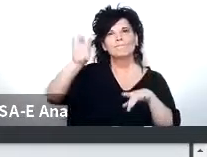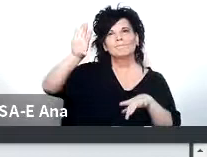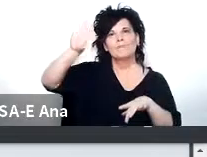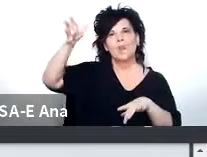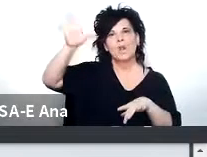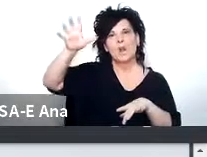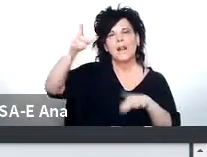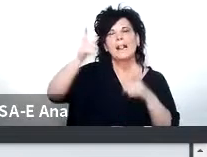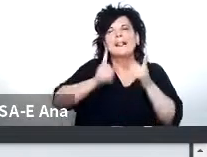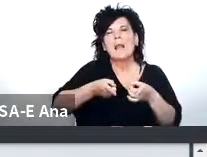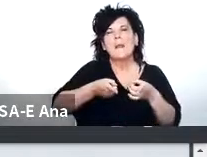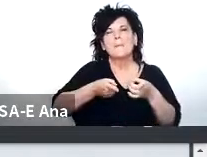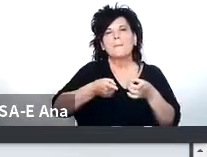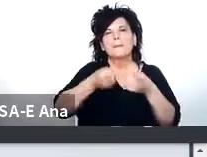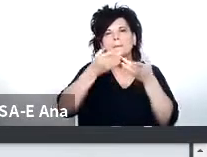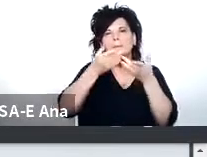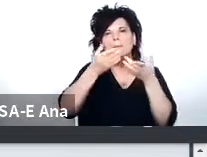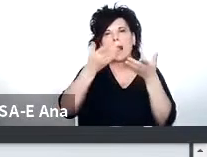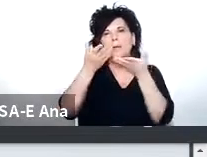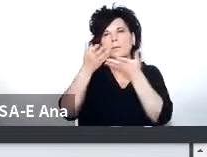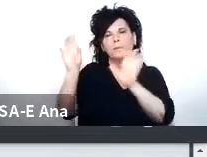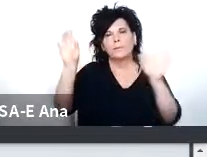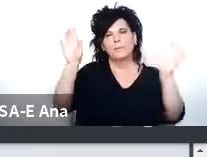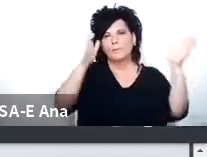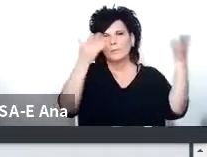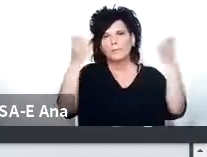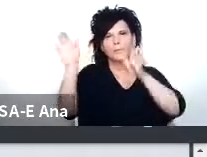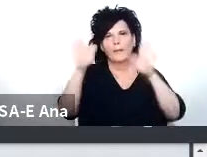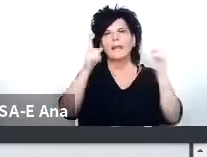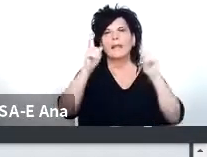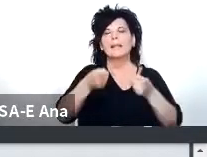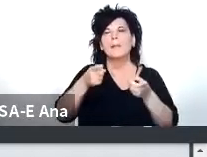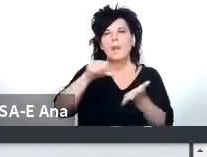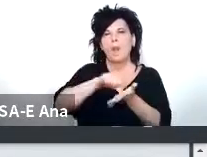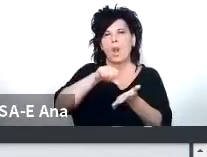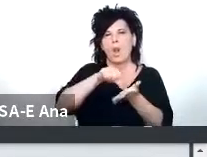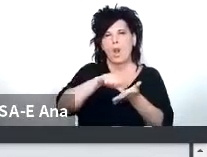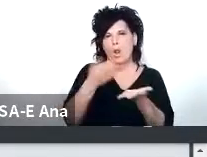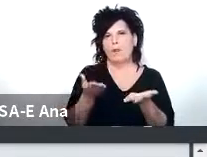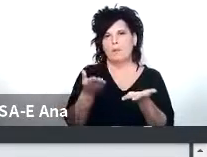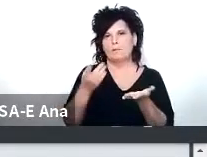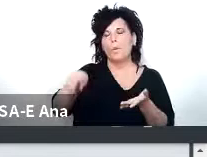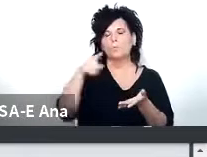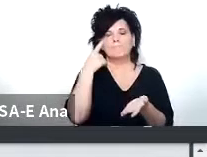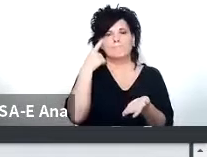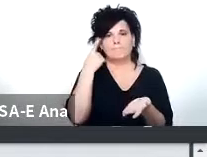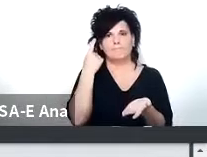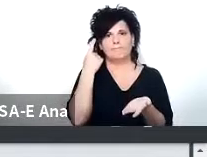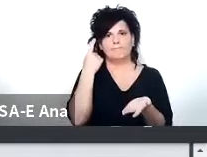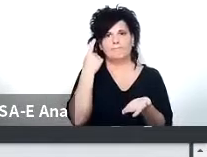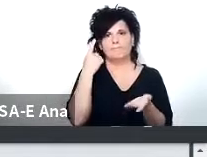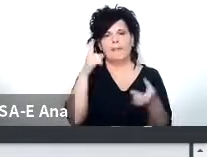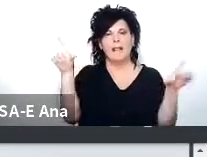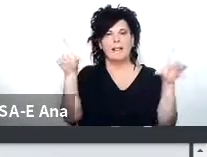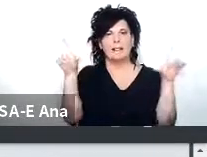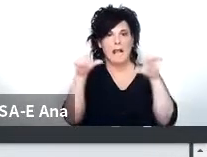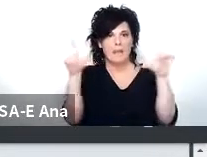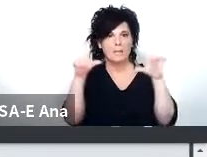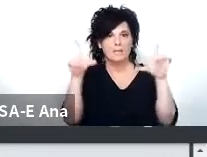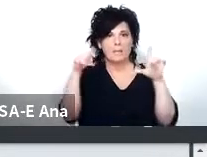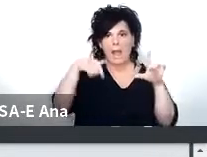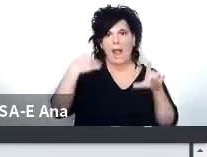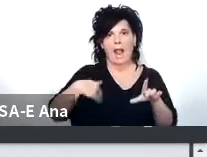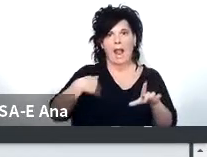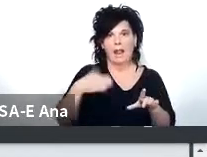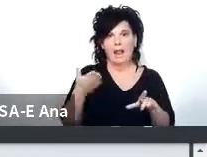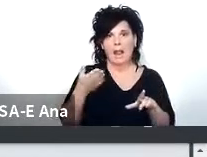aire pero también a los locales ustedes saben que la operación de la televisión en nuestro país tiene